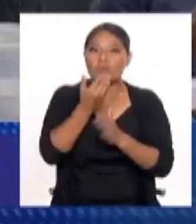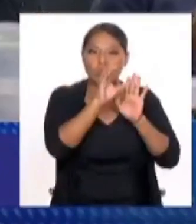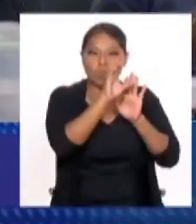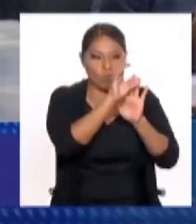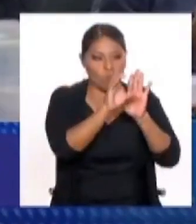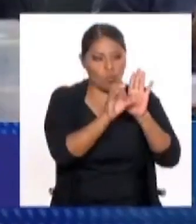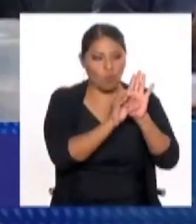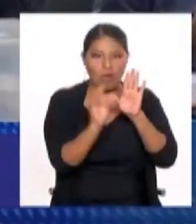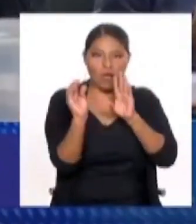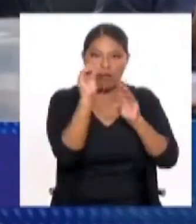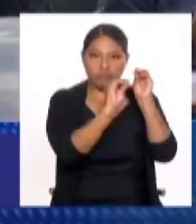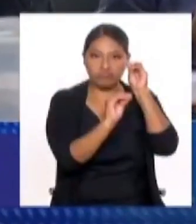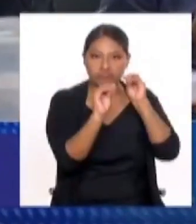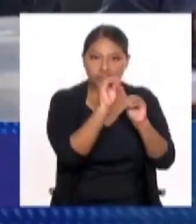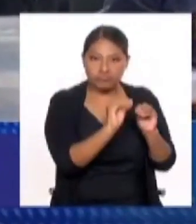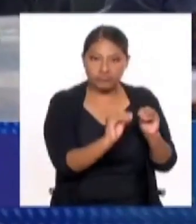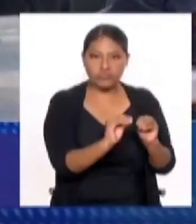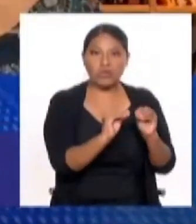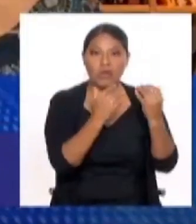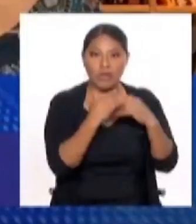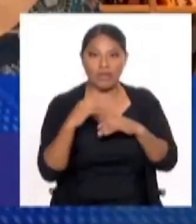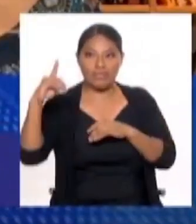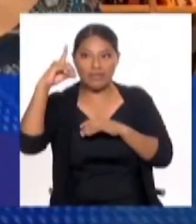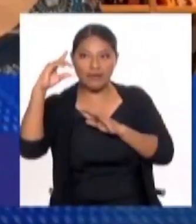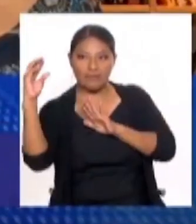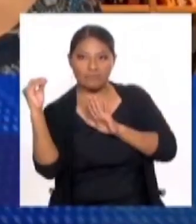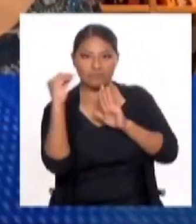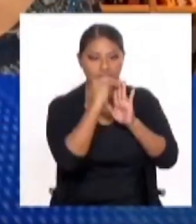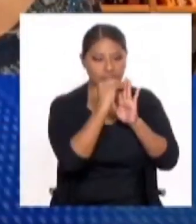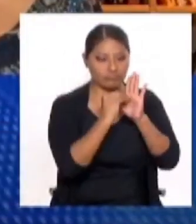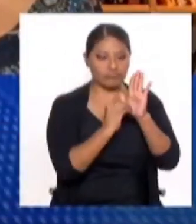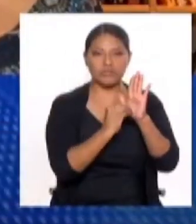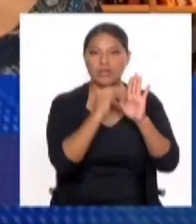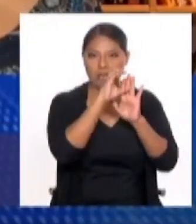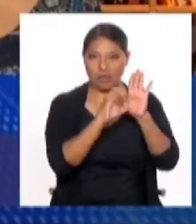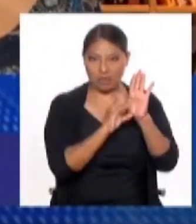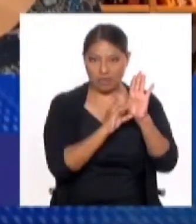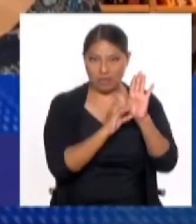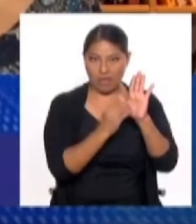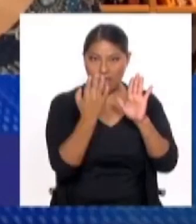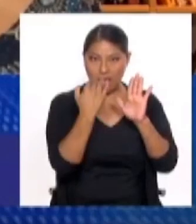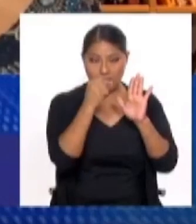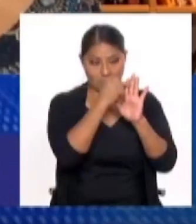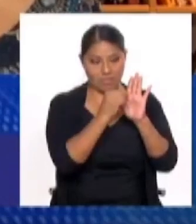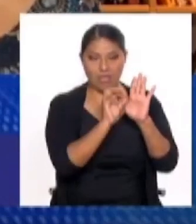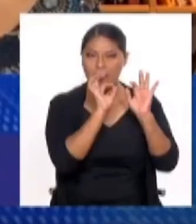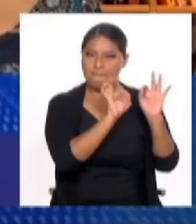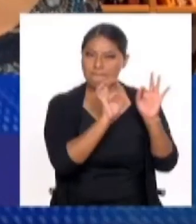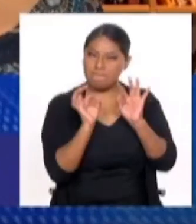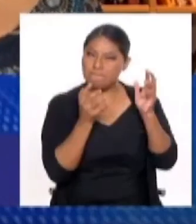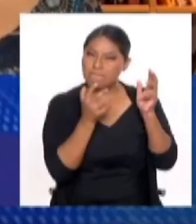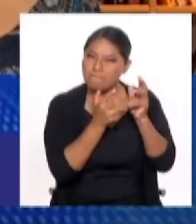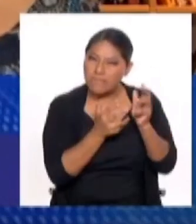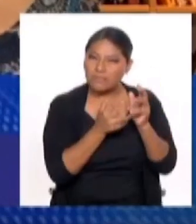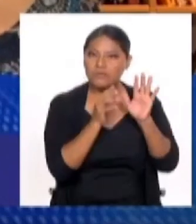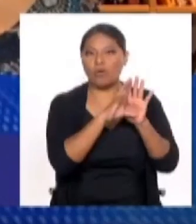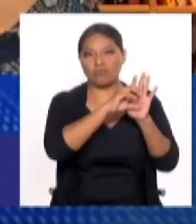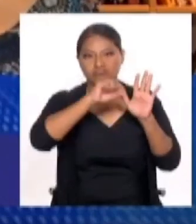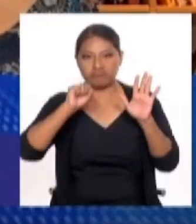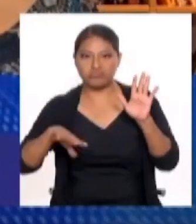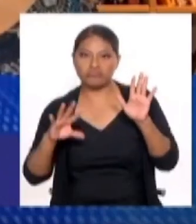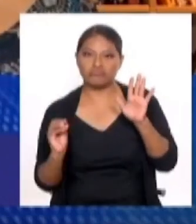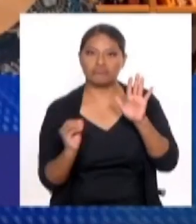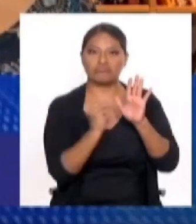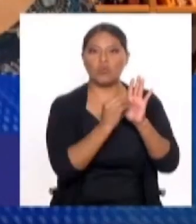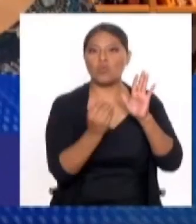¿Cómo va a influir entonces la derecha en esta nueva carta magna? ¿Se va a alejar de lo que ya existe o se va a radicalizar en